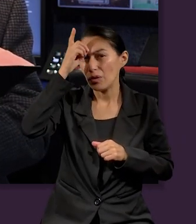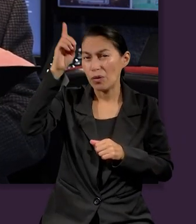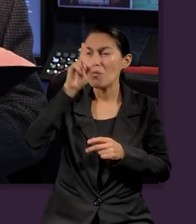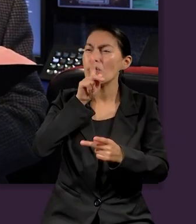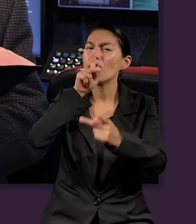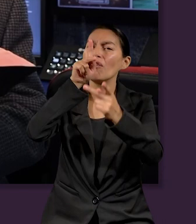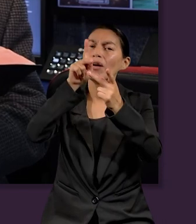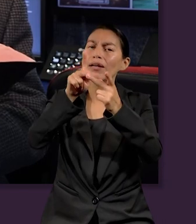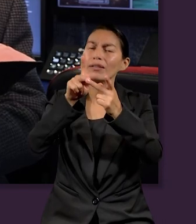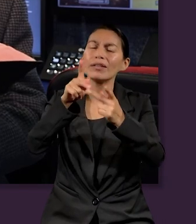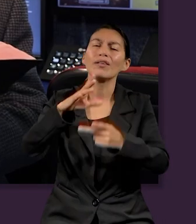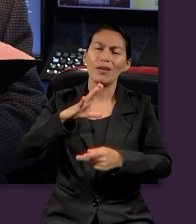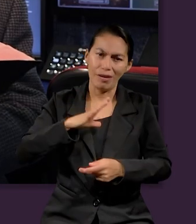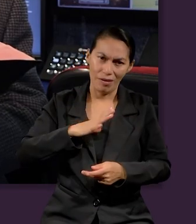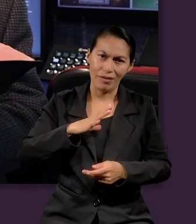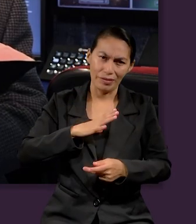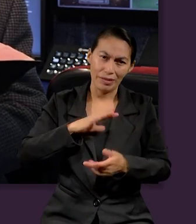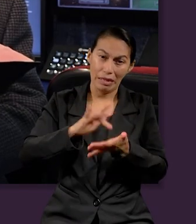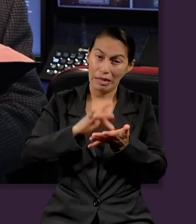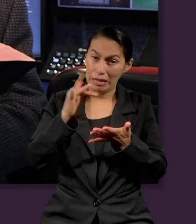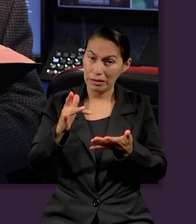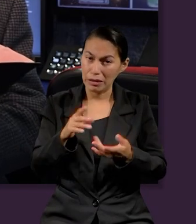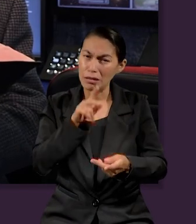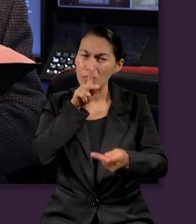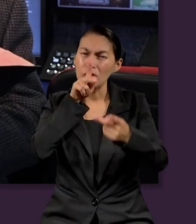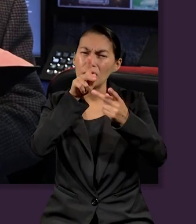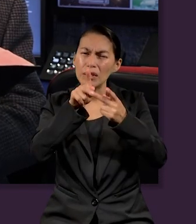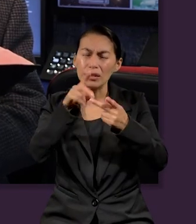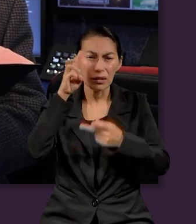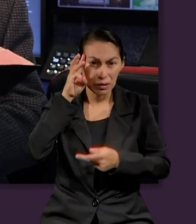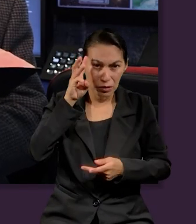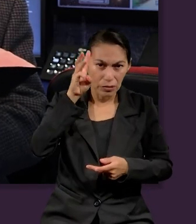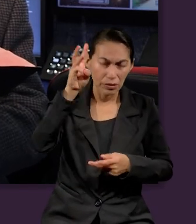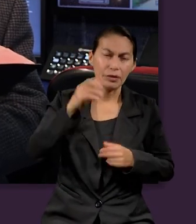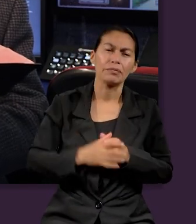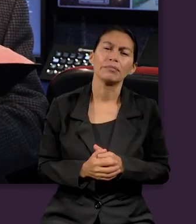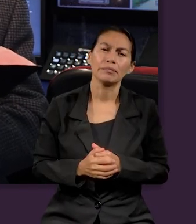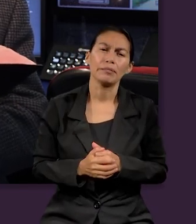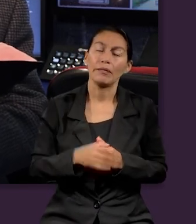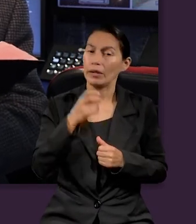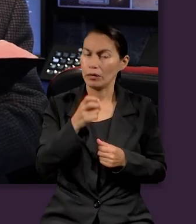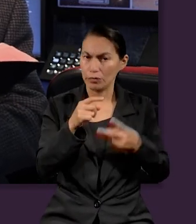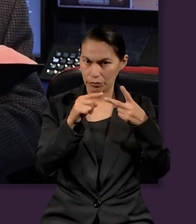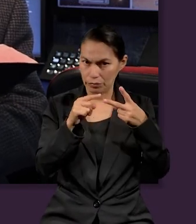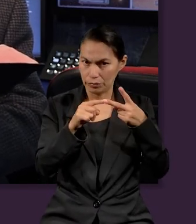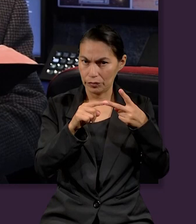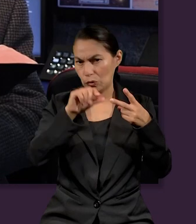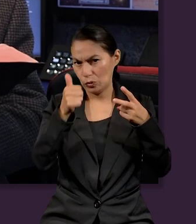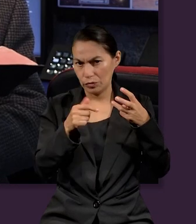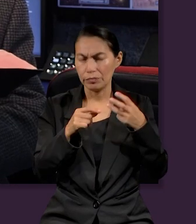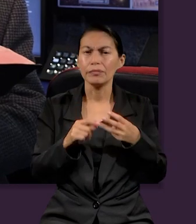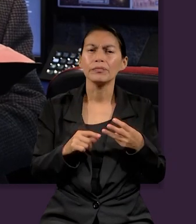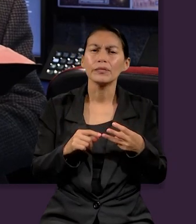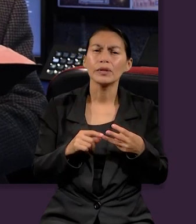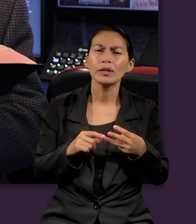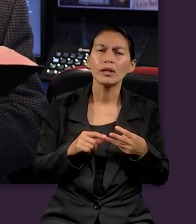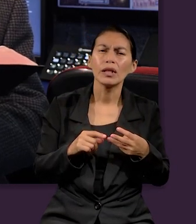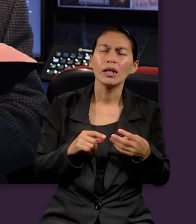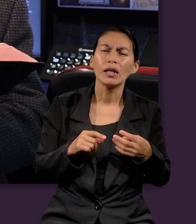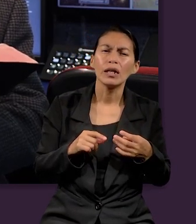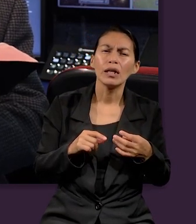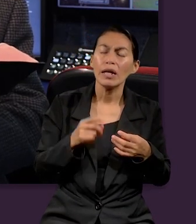.10, que el don profético lo tiene la iglesia a través del ministerio profético de Elena G. de Juárez.